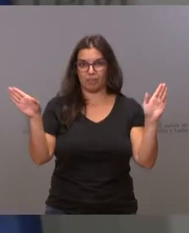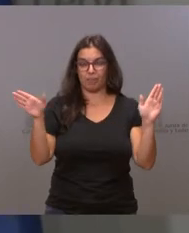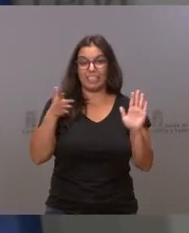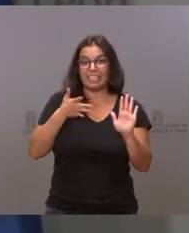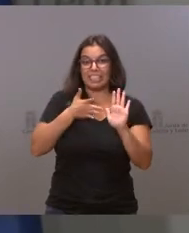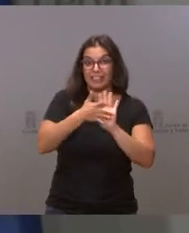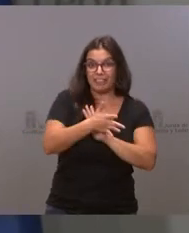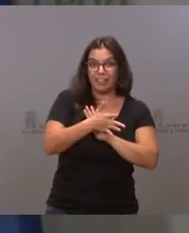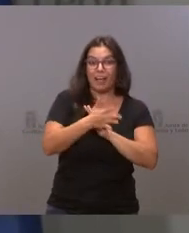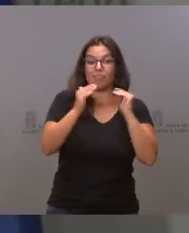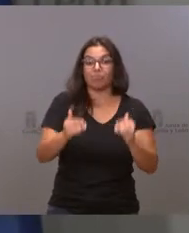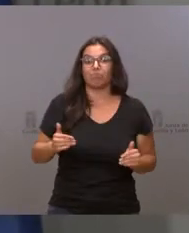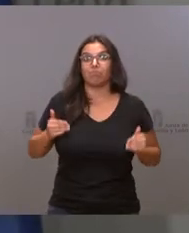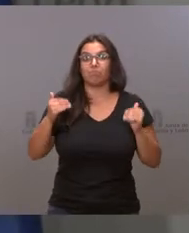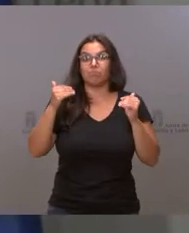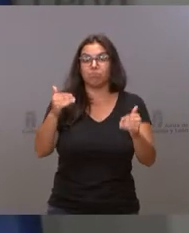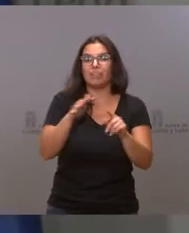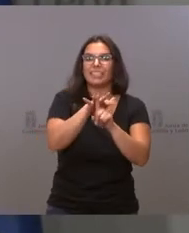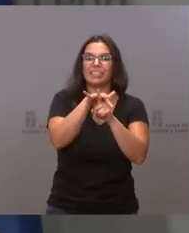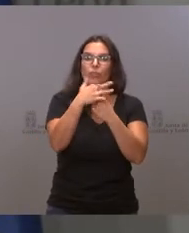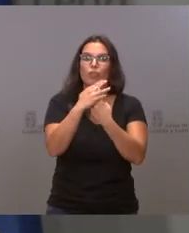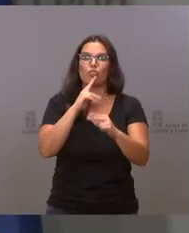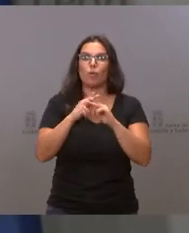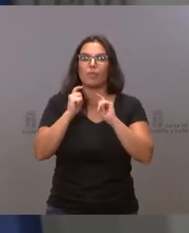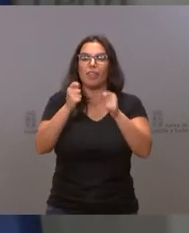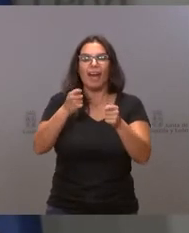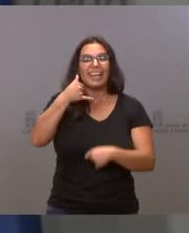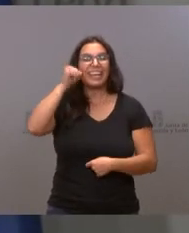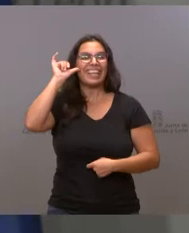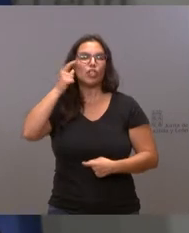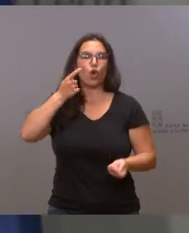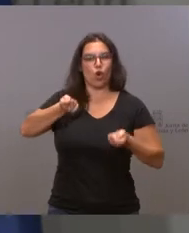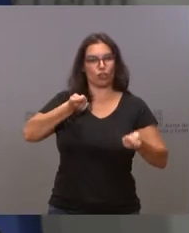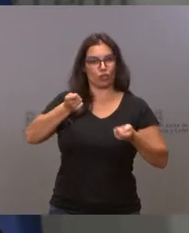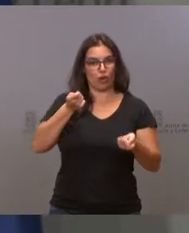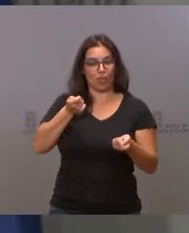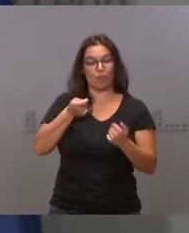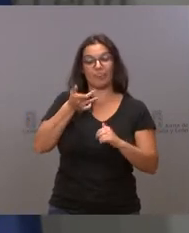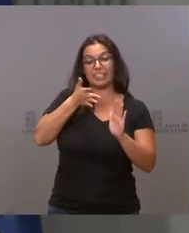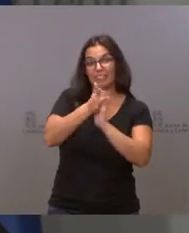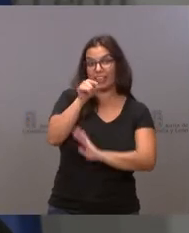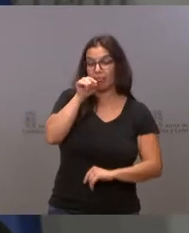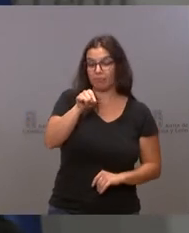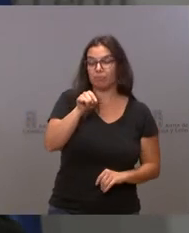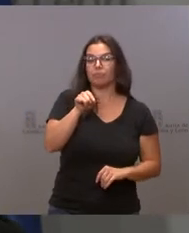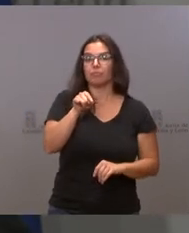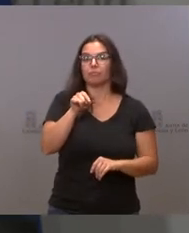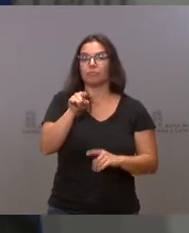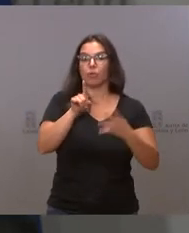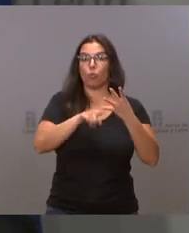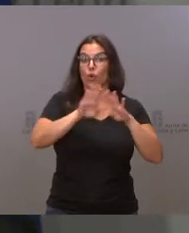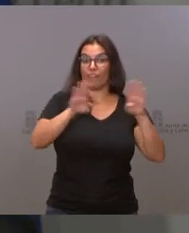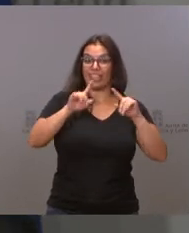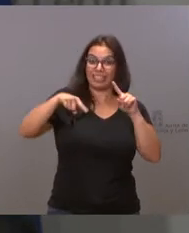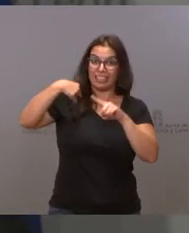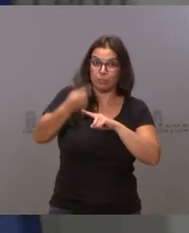pasar a una situación que hemos denominado de riesgo controlado, en la que se van a mantener las medidas que vienen